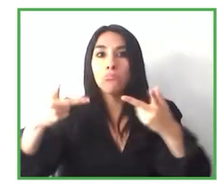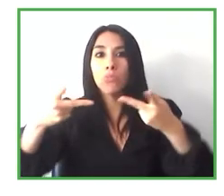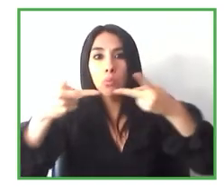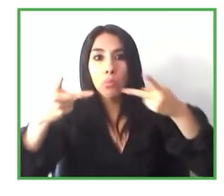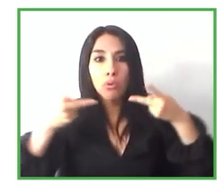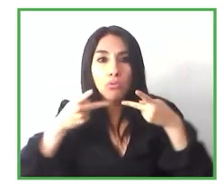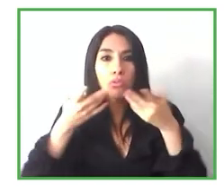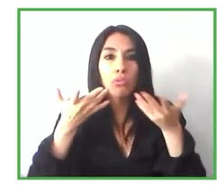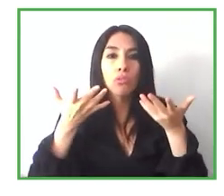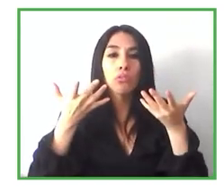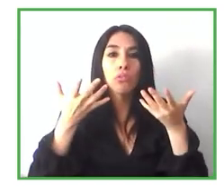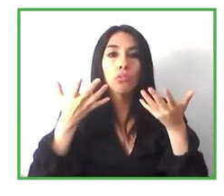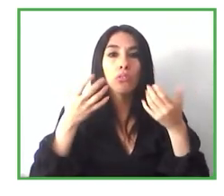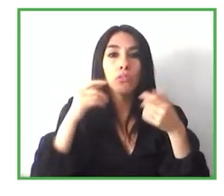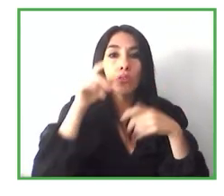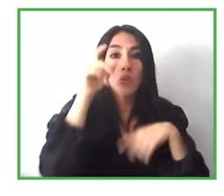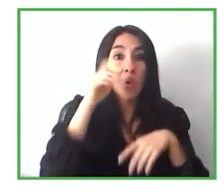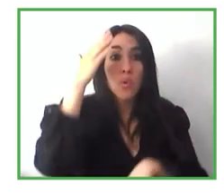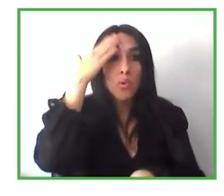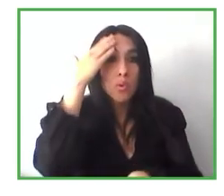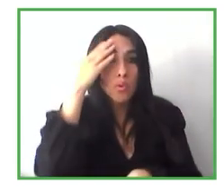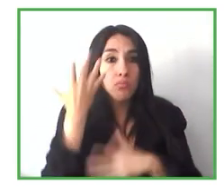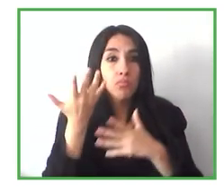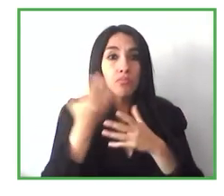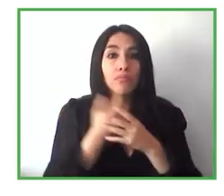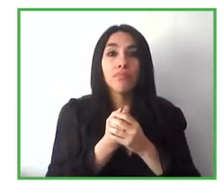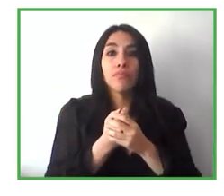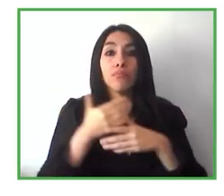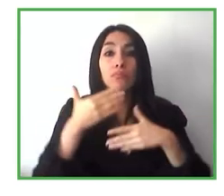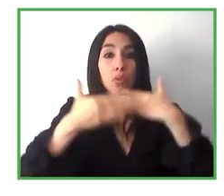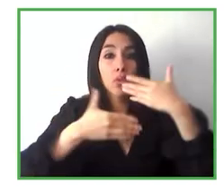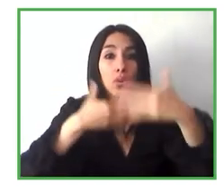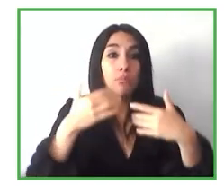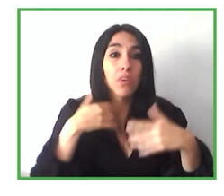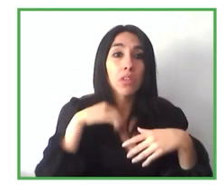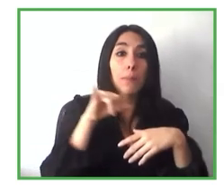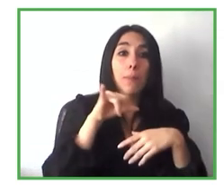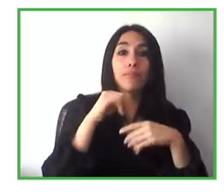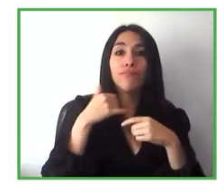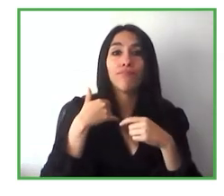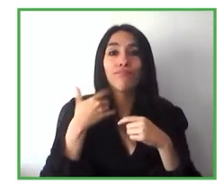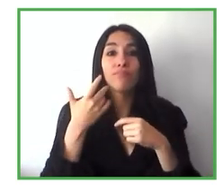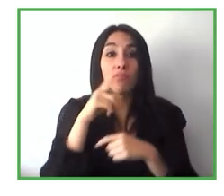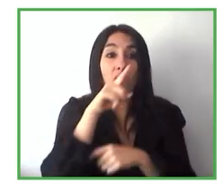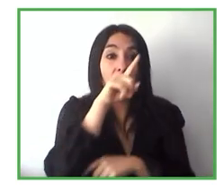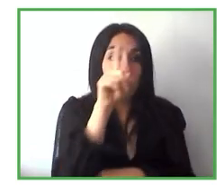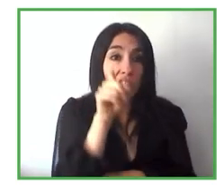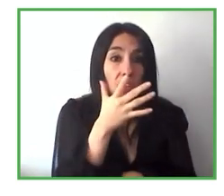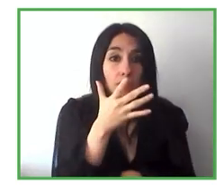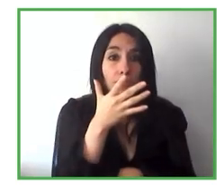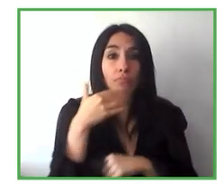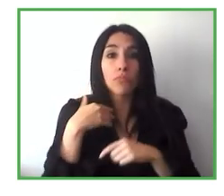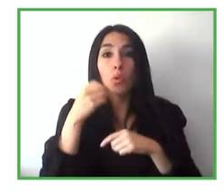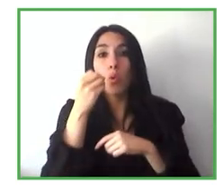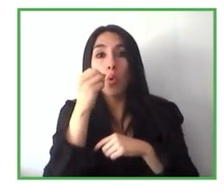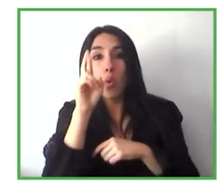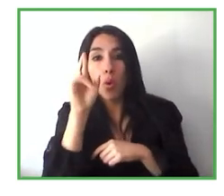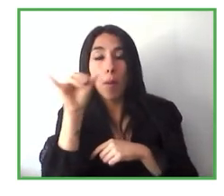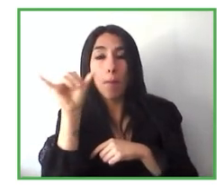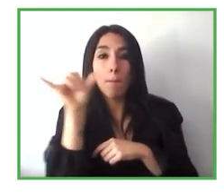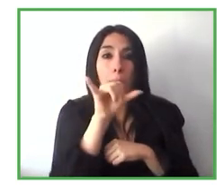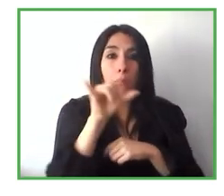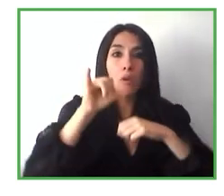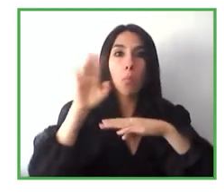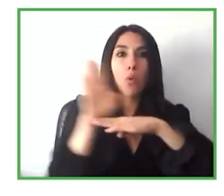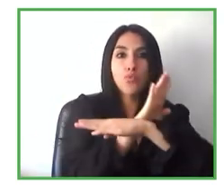A veces también si la persona o la misma empresa se siente, es posible hacer un